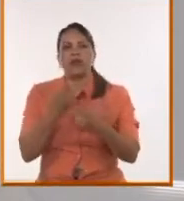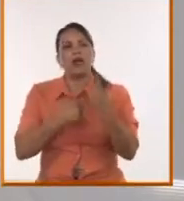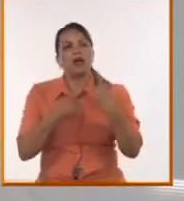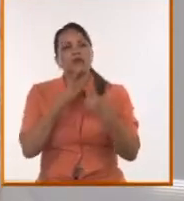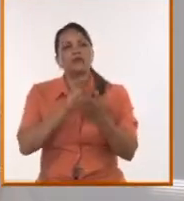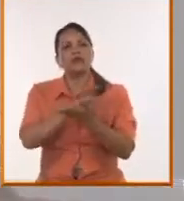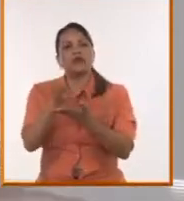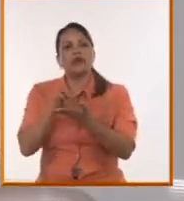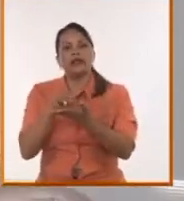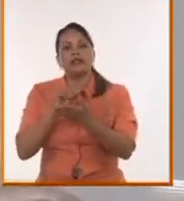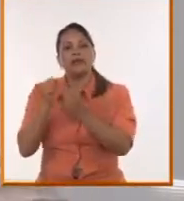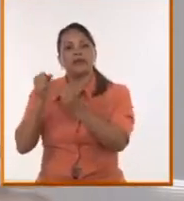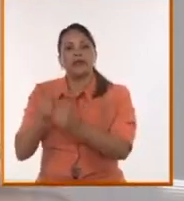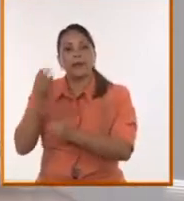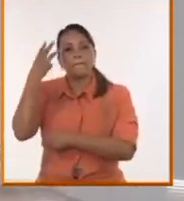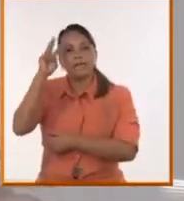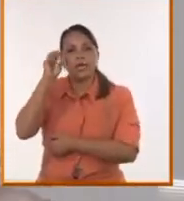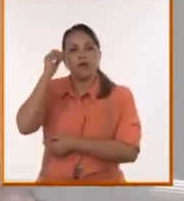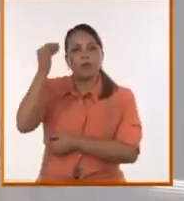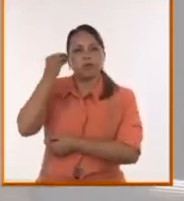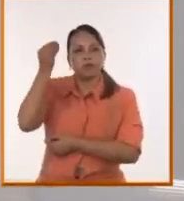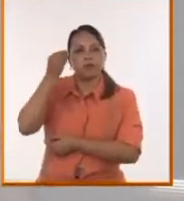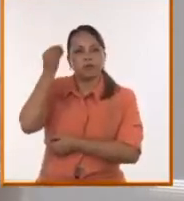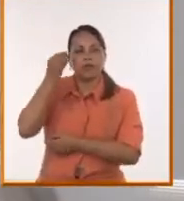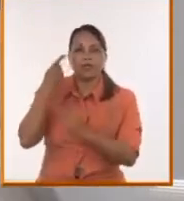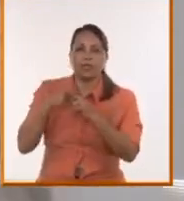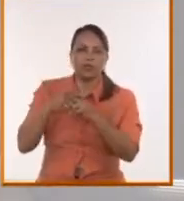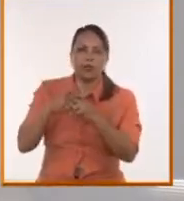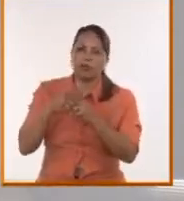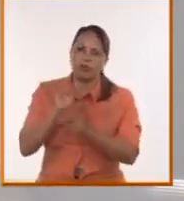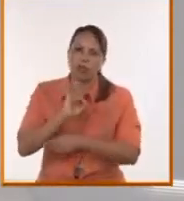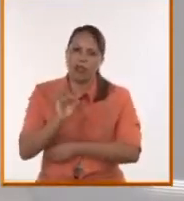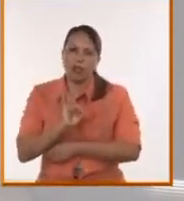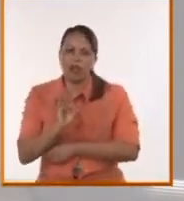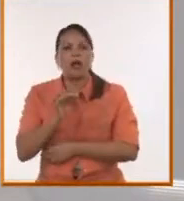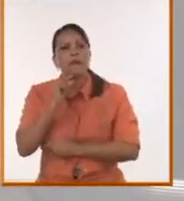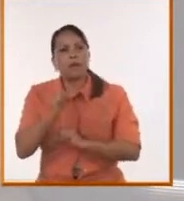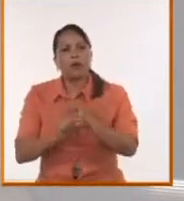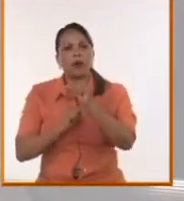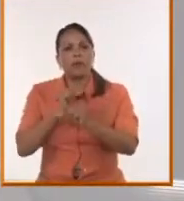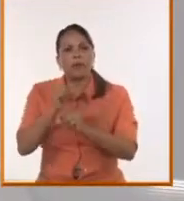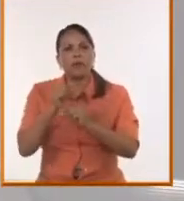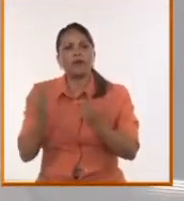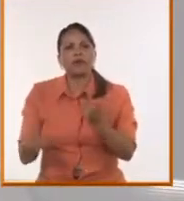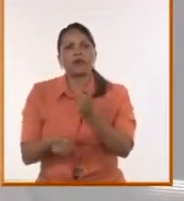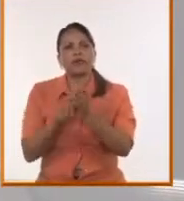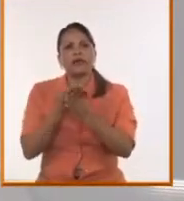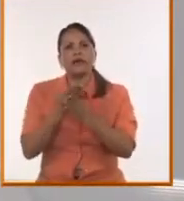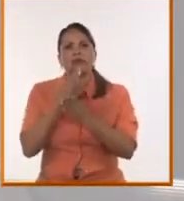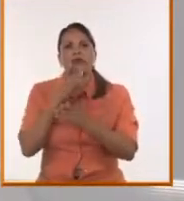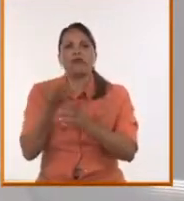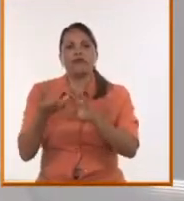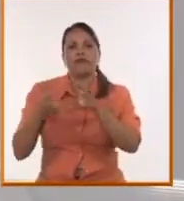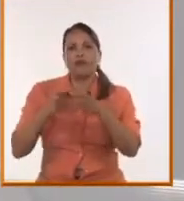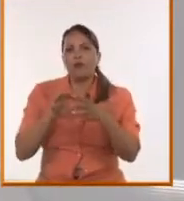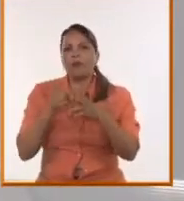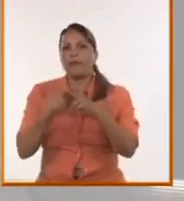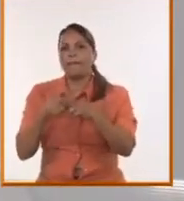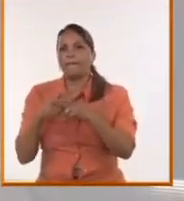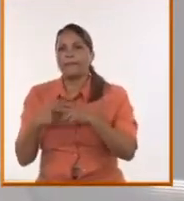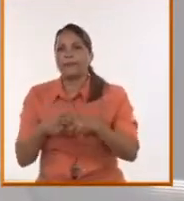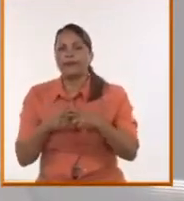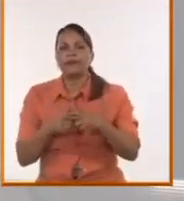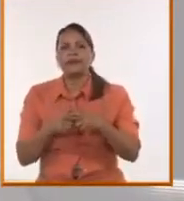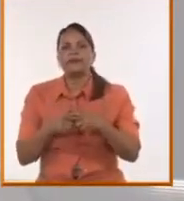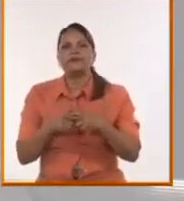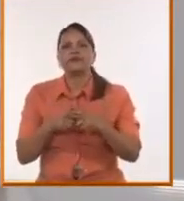estamos ahí en México ideando todo el tiempo. No lo tenemos resuelto, pero estamos construyendo medios, ¿no? Como ahora, en esta experiencia, sacamos un medio que se llama De Raíz,